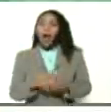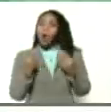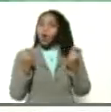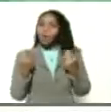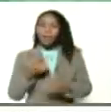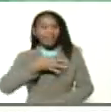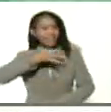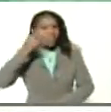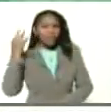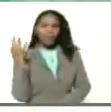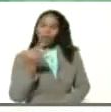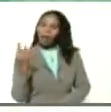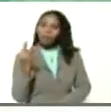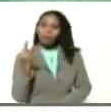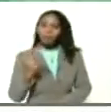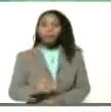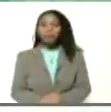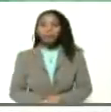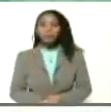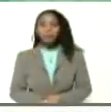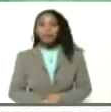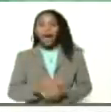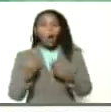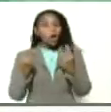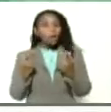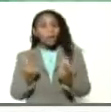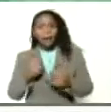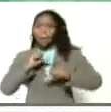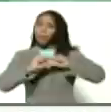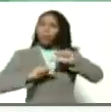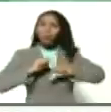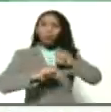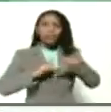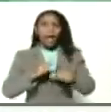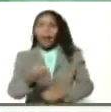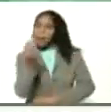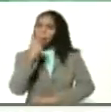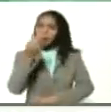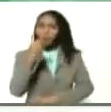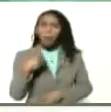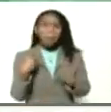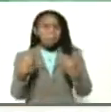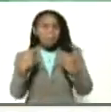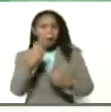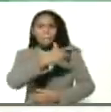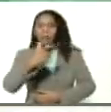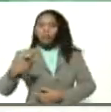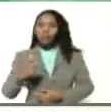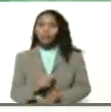real es la economía que produce el alimento para la gente.